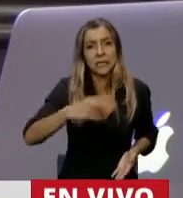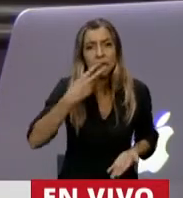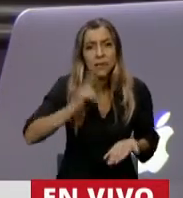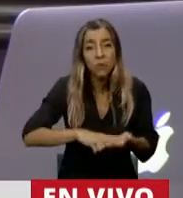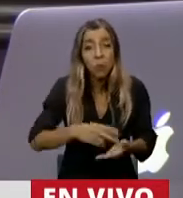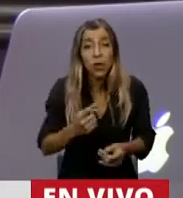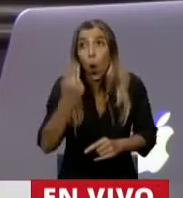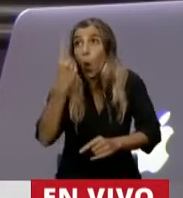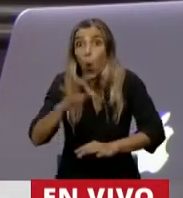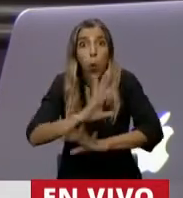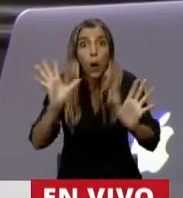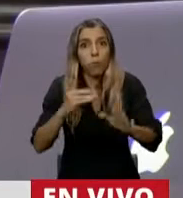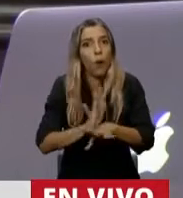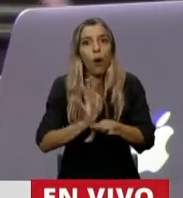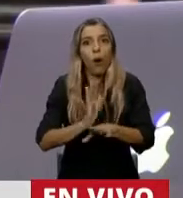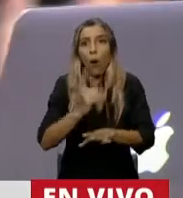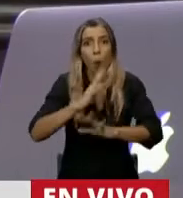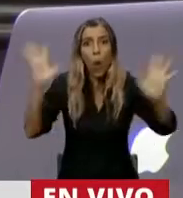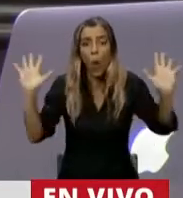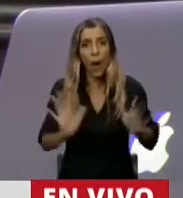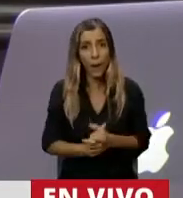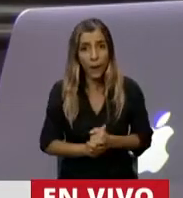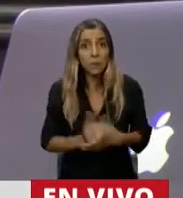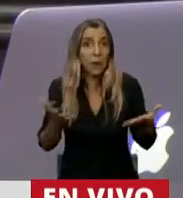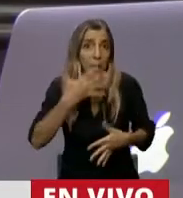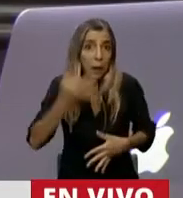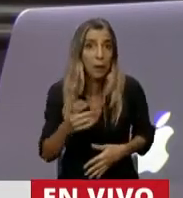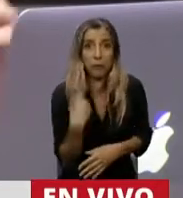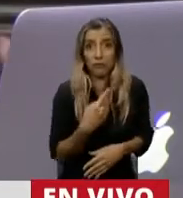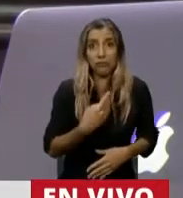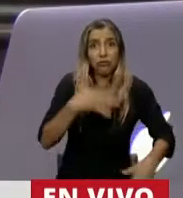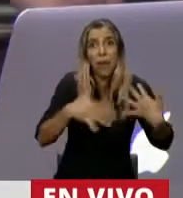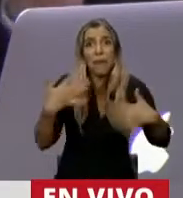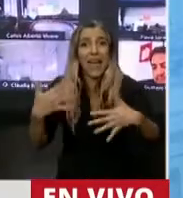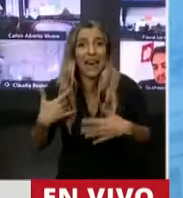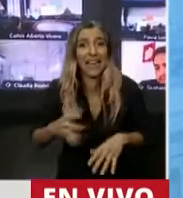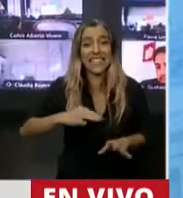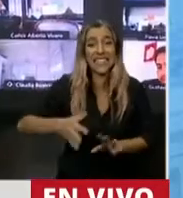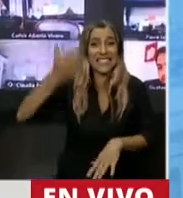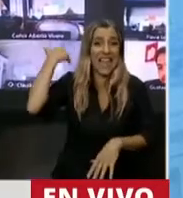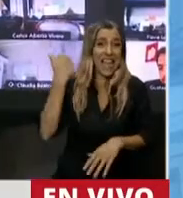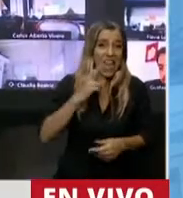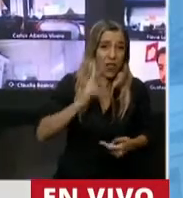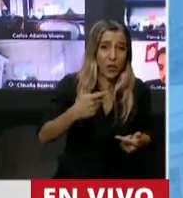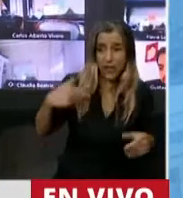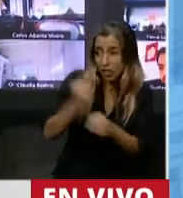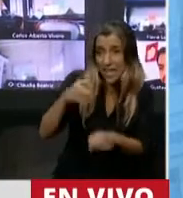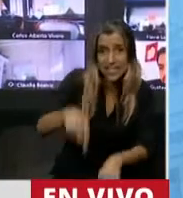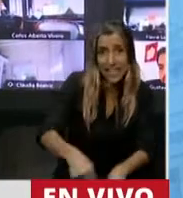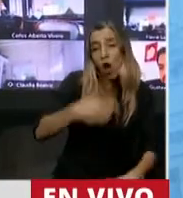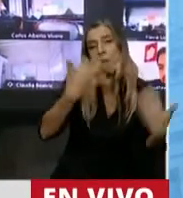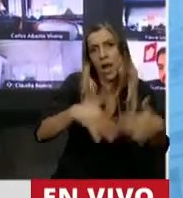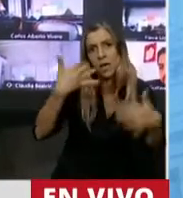en un país que ha vivido de emergencia en emergencia desde el 2012 para acá. Se han prorrogado la emergencia económica, hoy tenemos más de 10